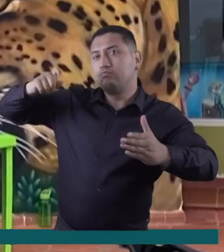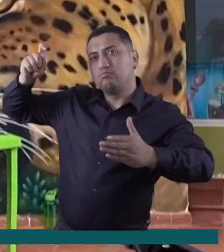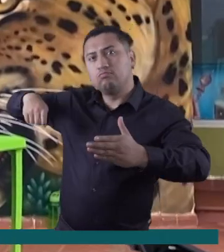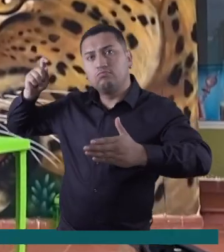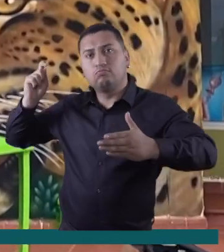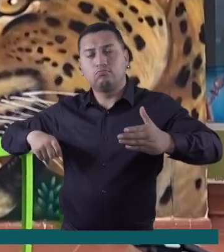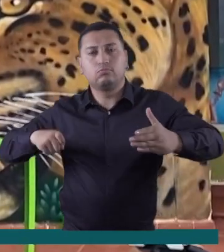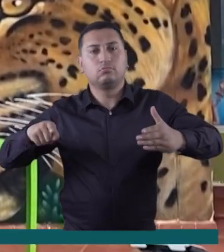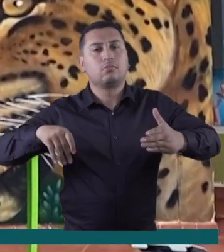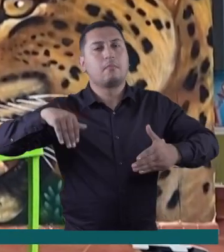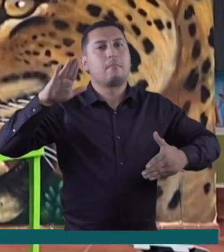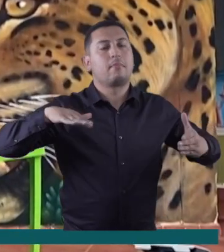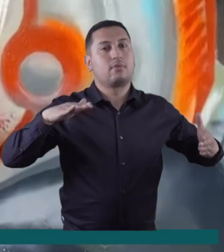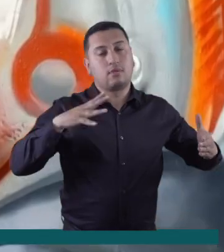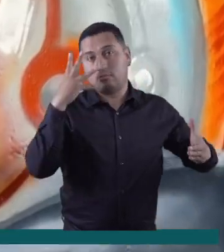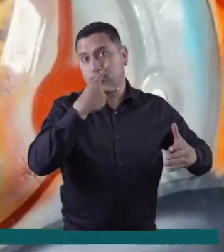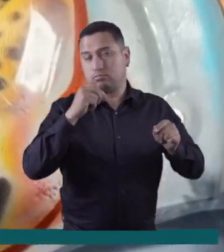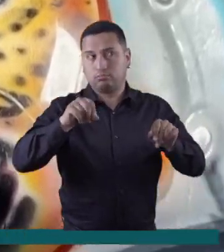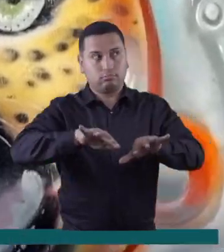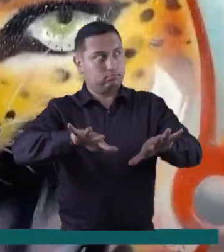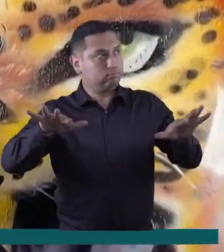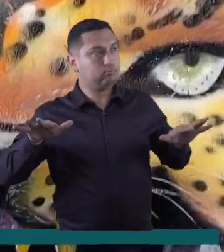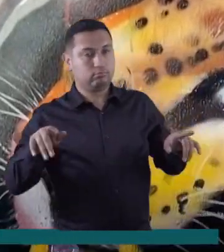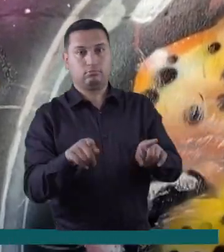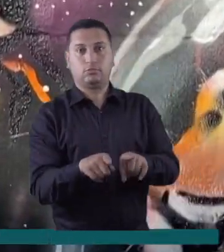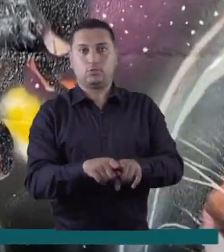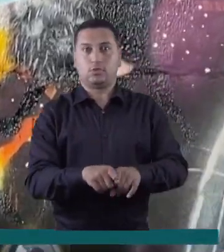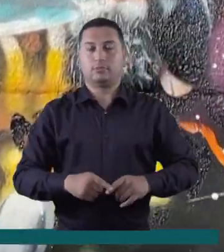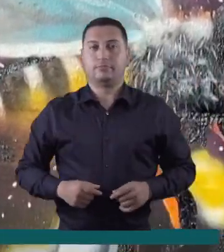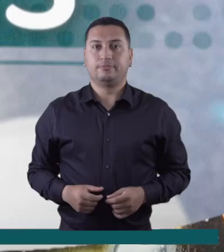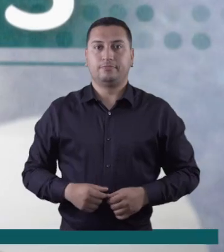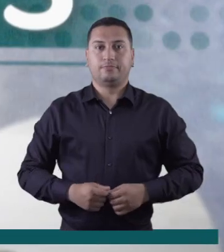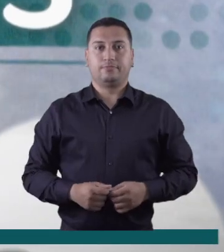con los que pretenden embellecer varios sectores del municipio.